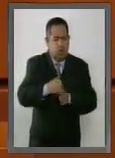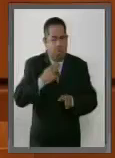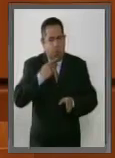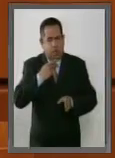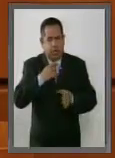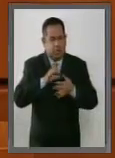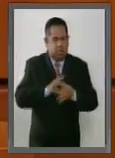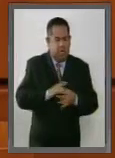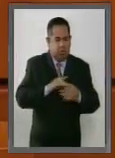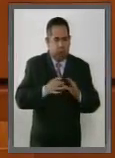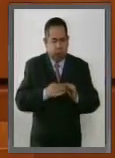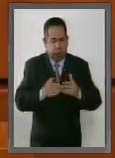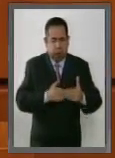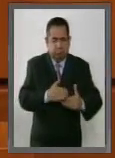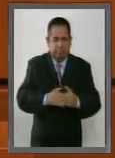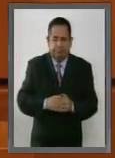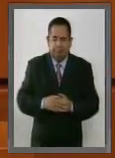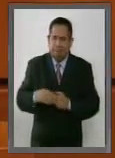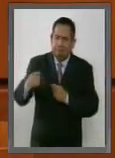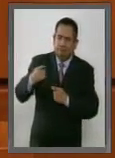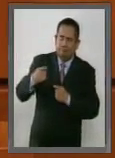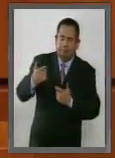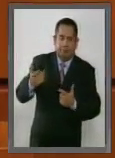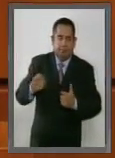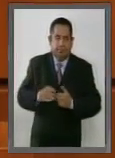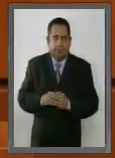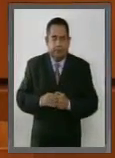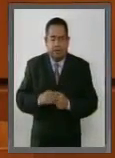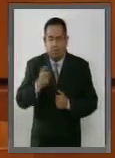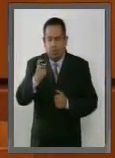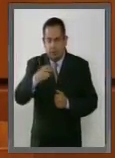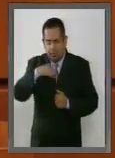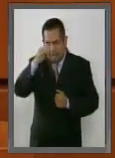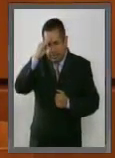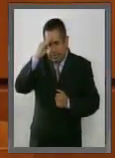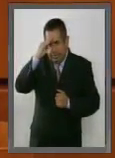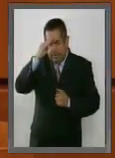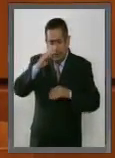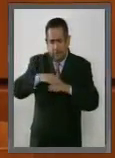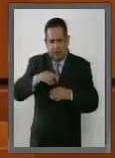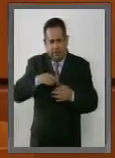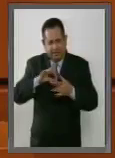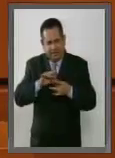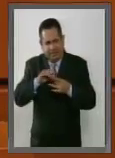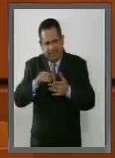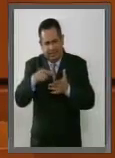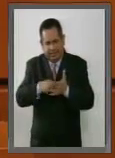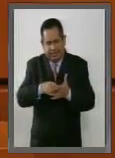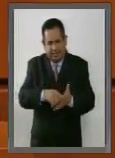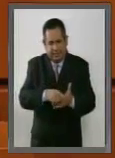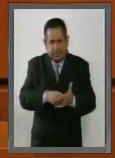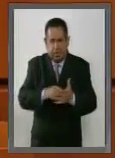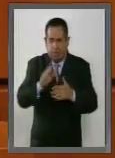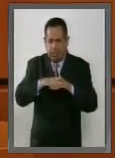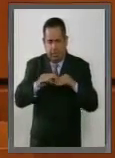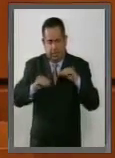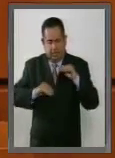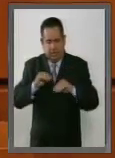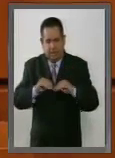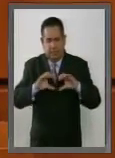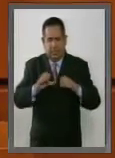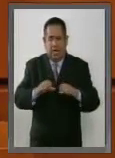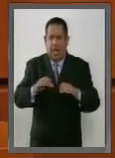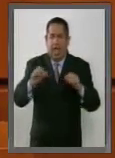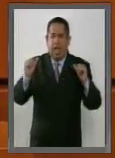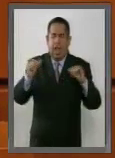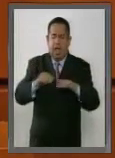estratégica. Por eso pusimos especial énfasis en la composición de la